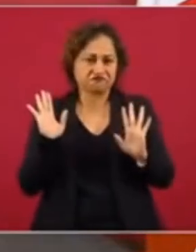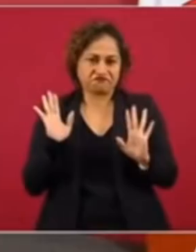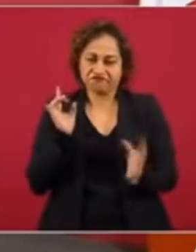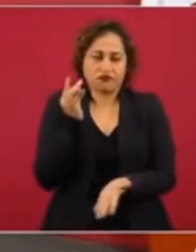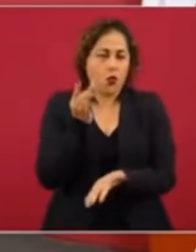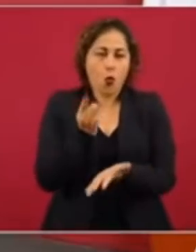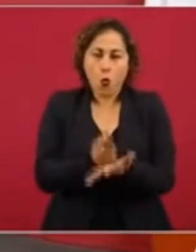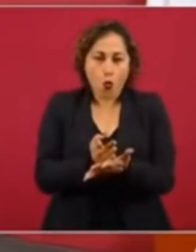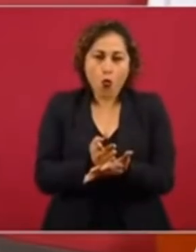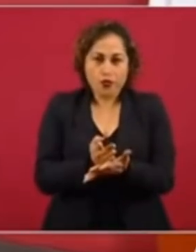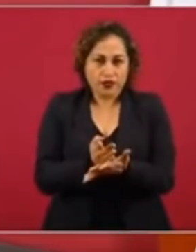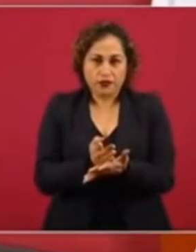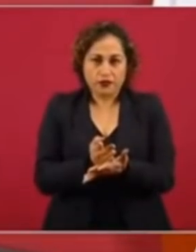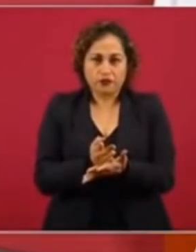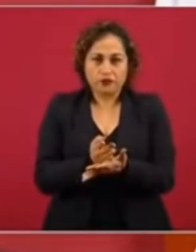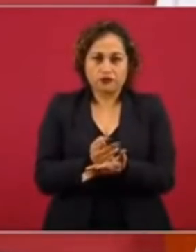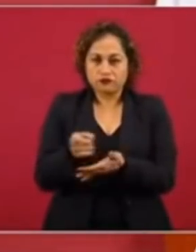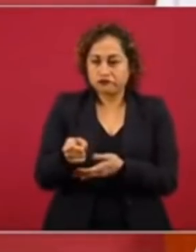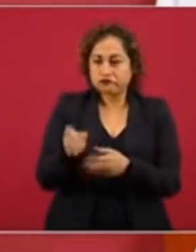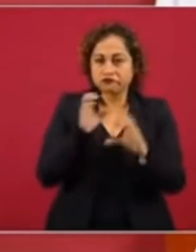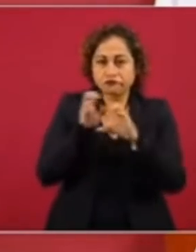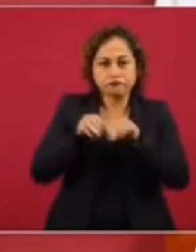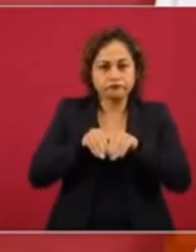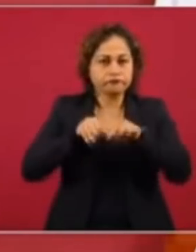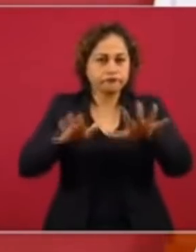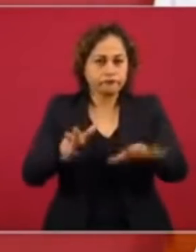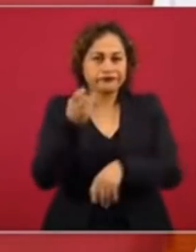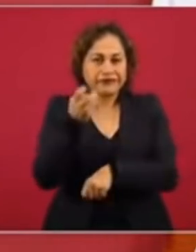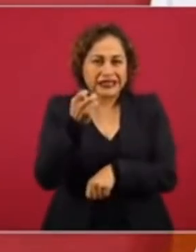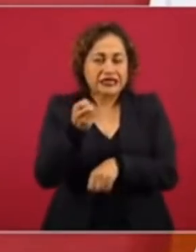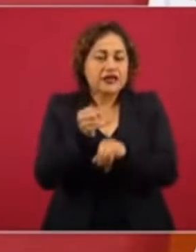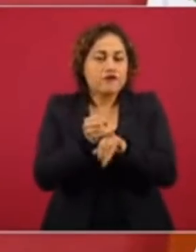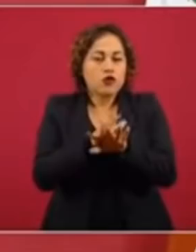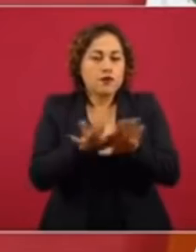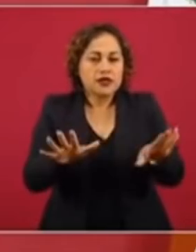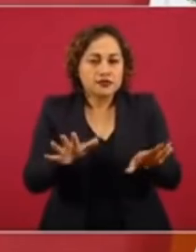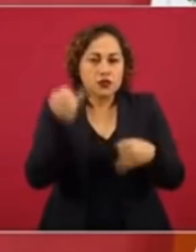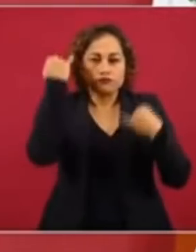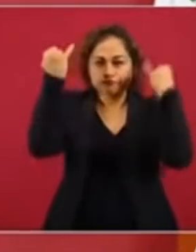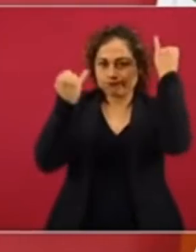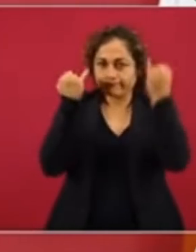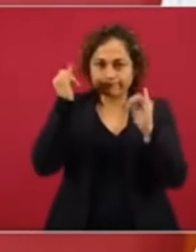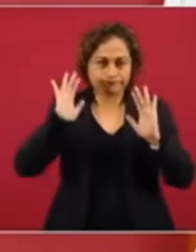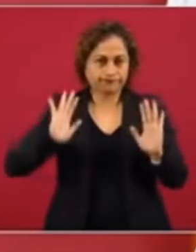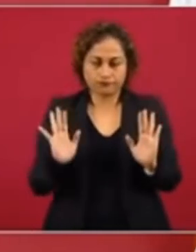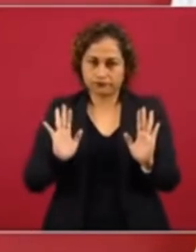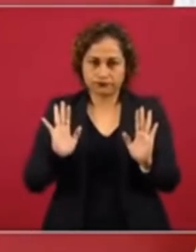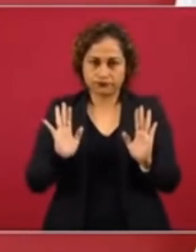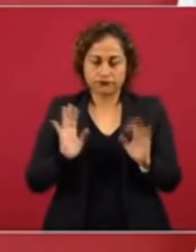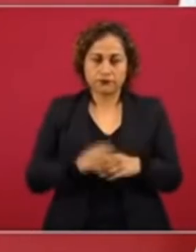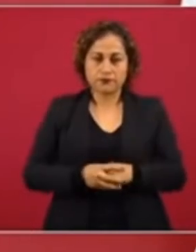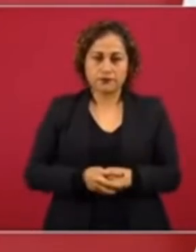los medios, que además es legítimo